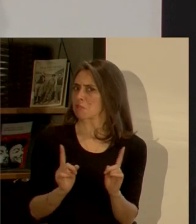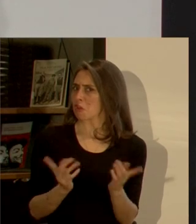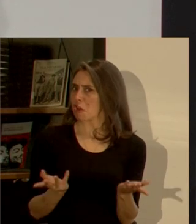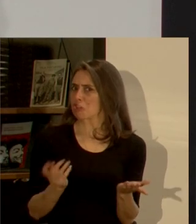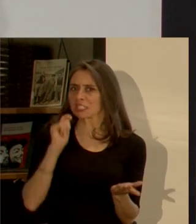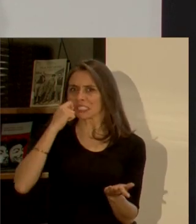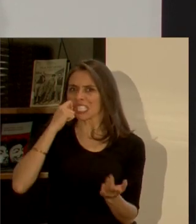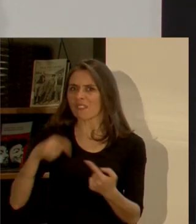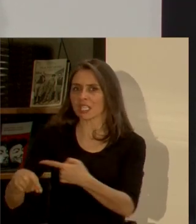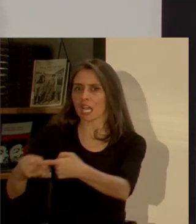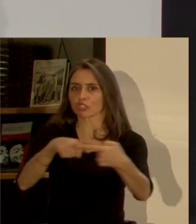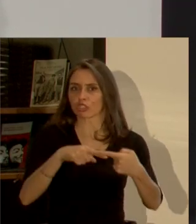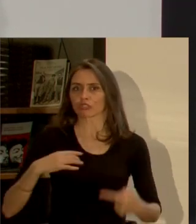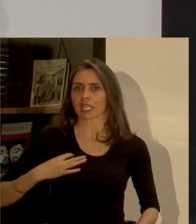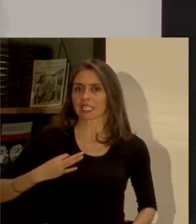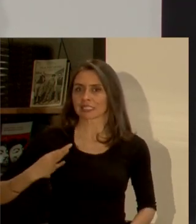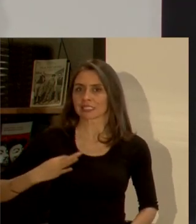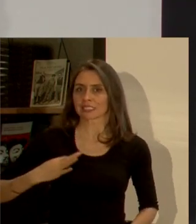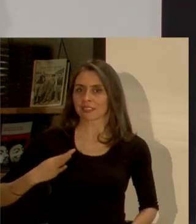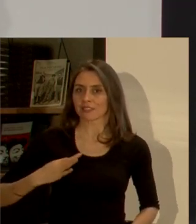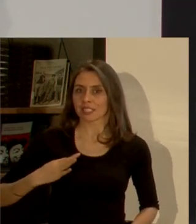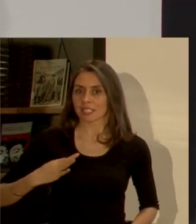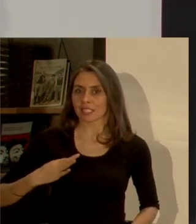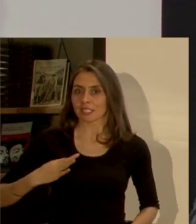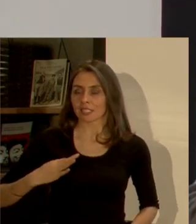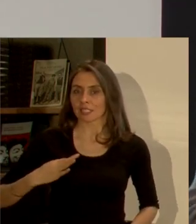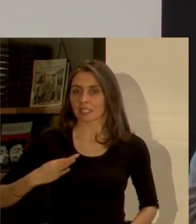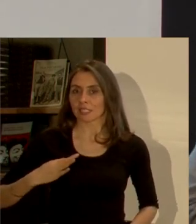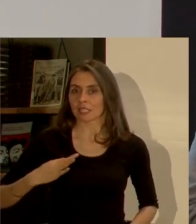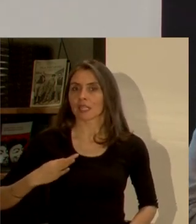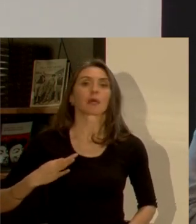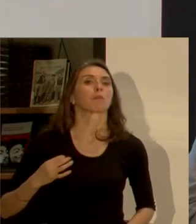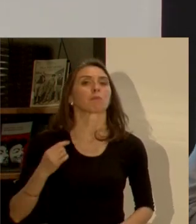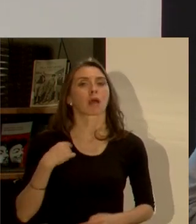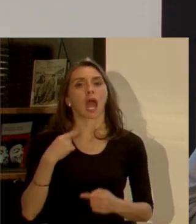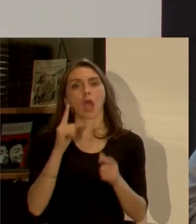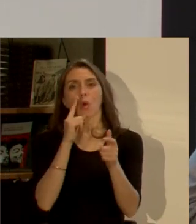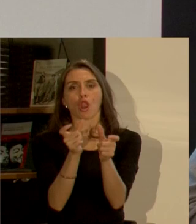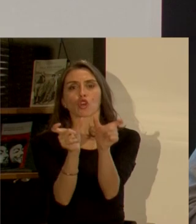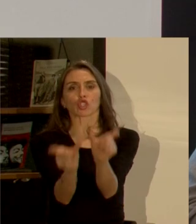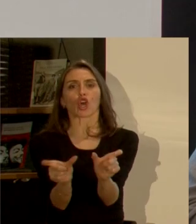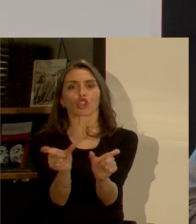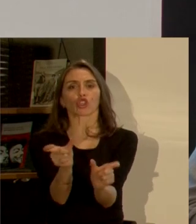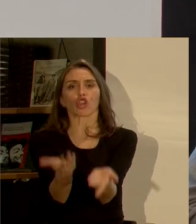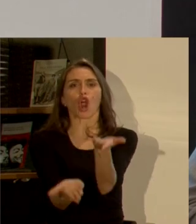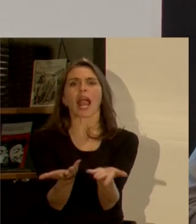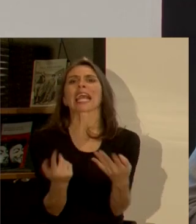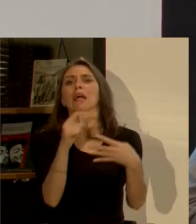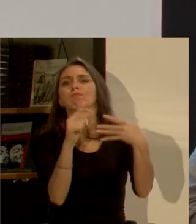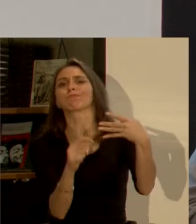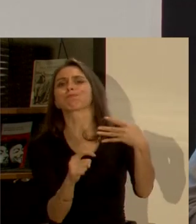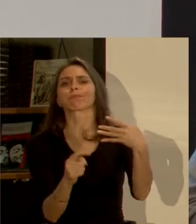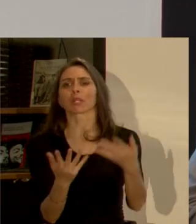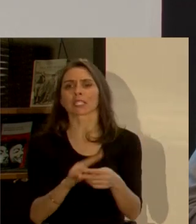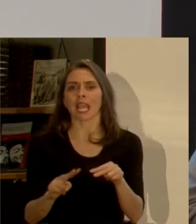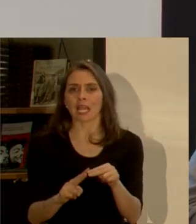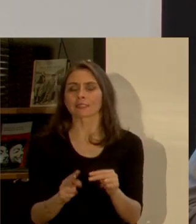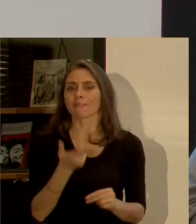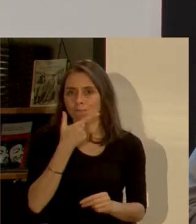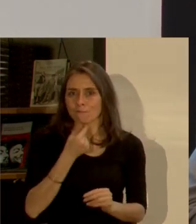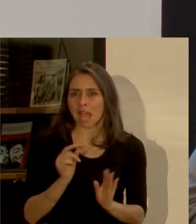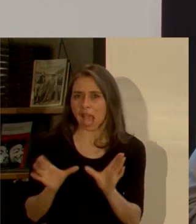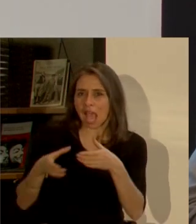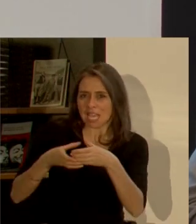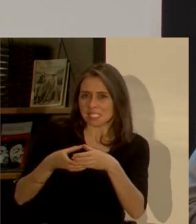es una sociedad civil que nos llame a una cierta auditoría ¿no? ¿cómo estamos en la formación? ¿es fácil